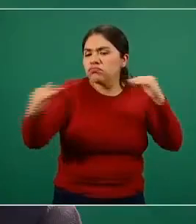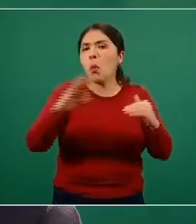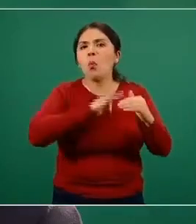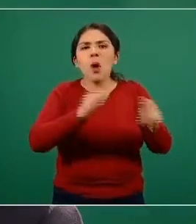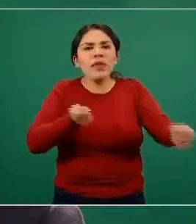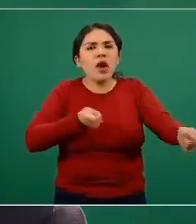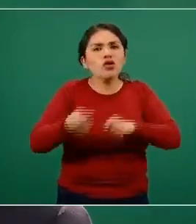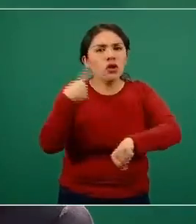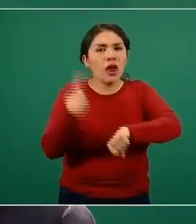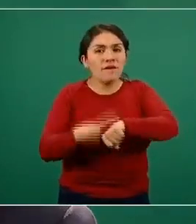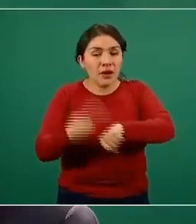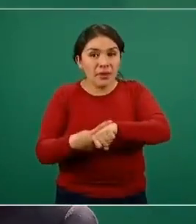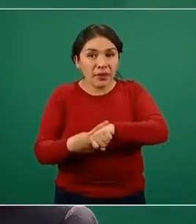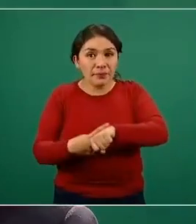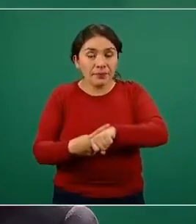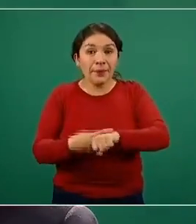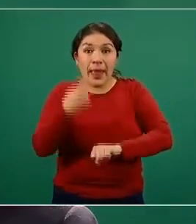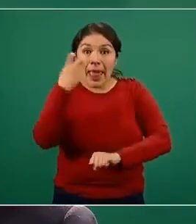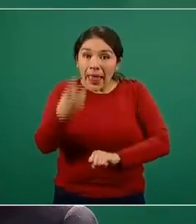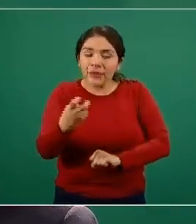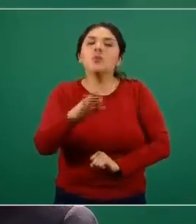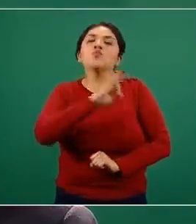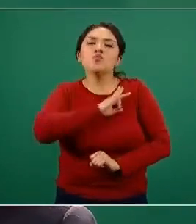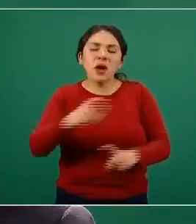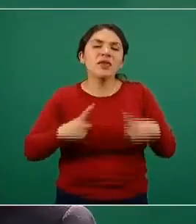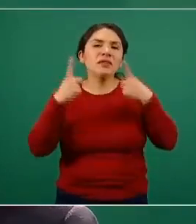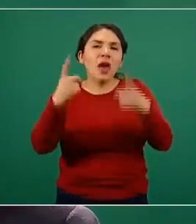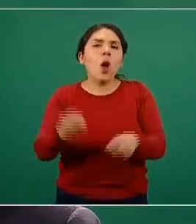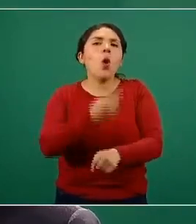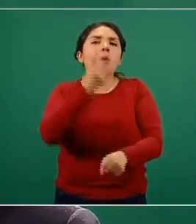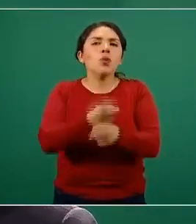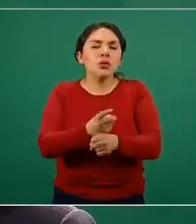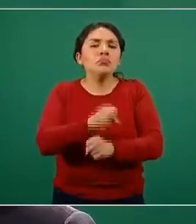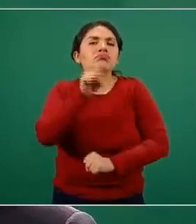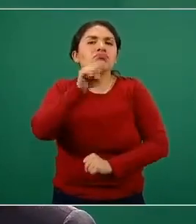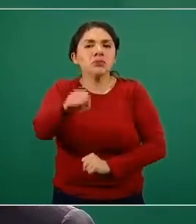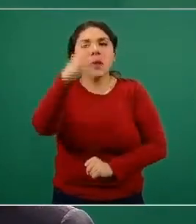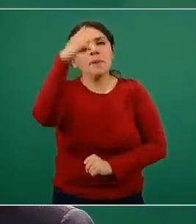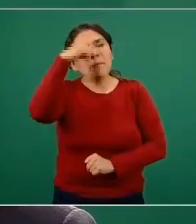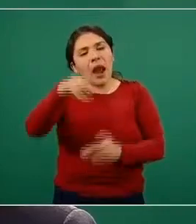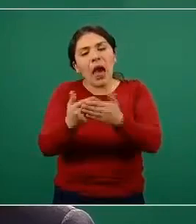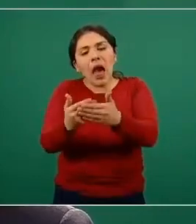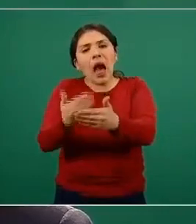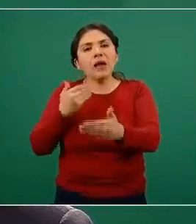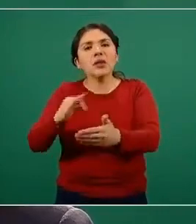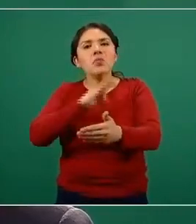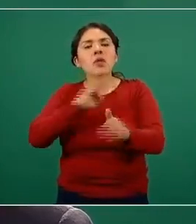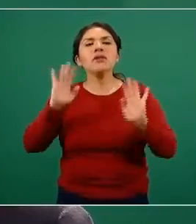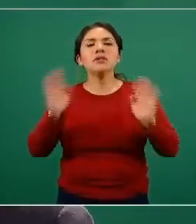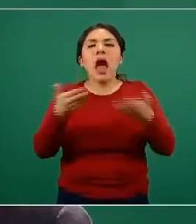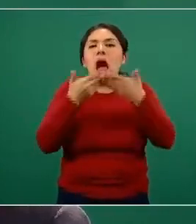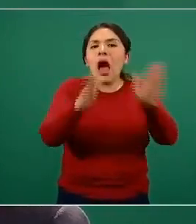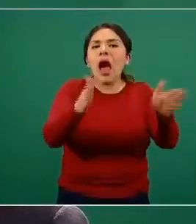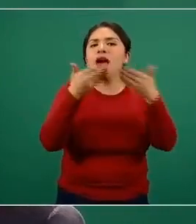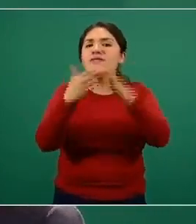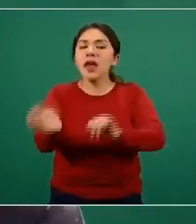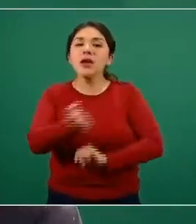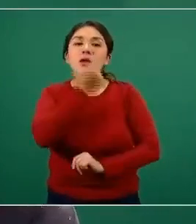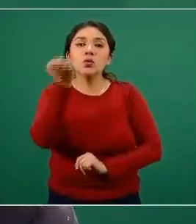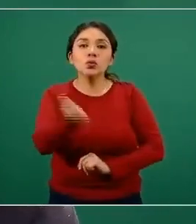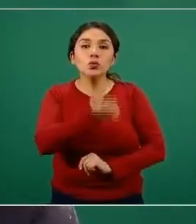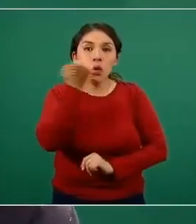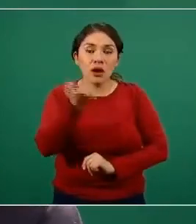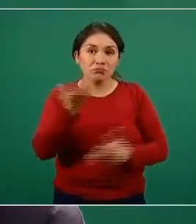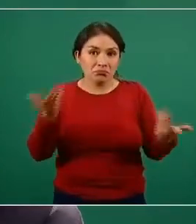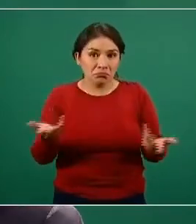epidémico. Esto brinda la oportunidad de anticipar la apertura de las escuelas, ya